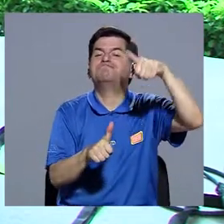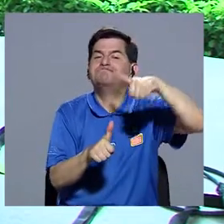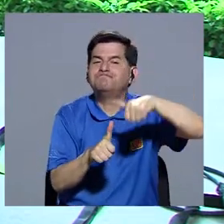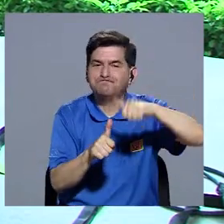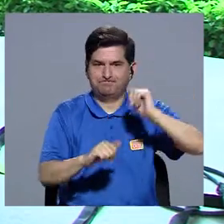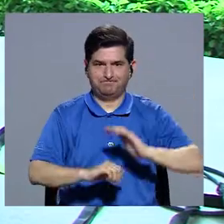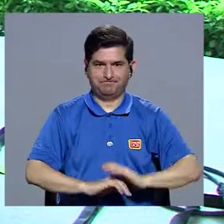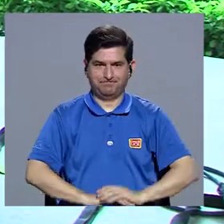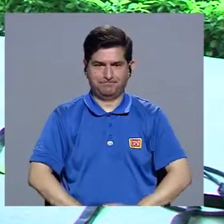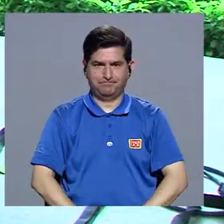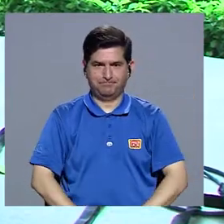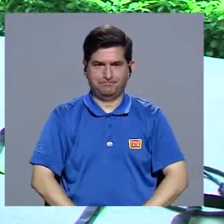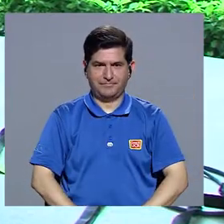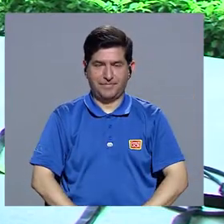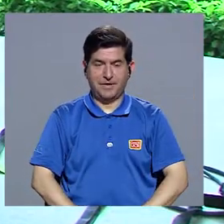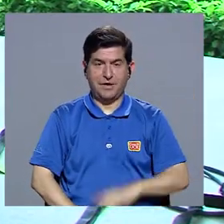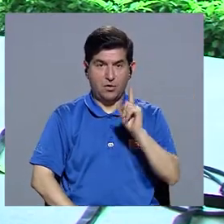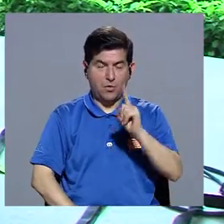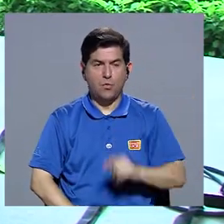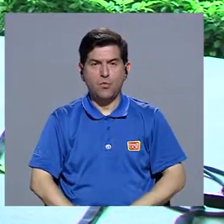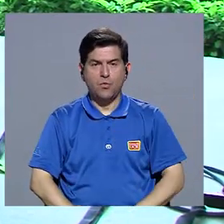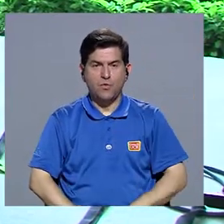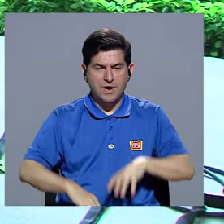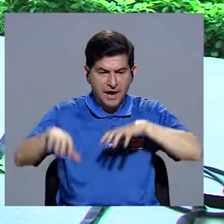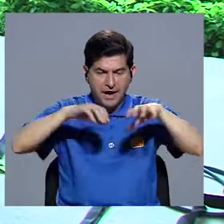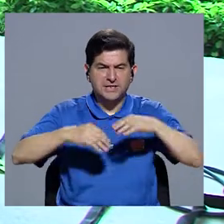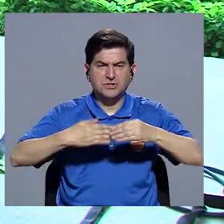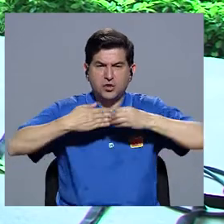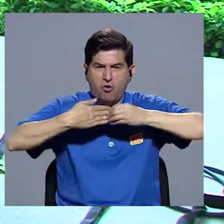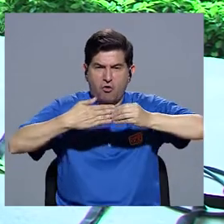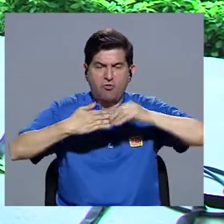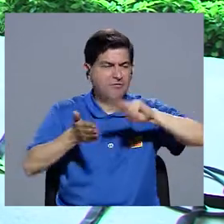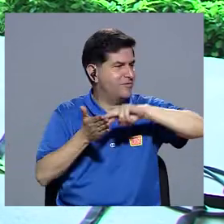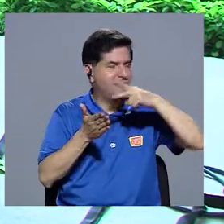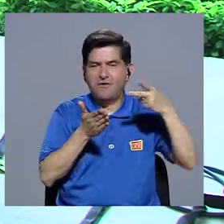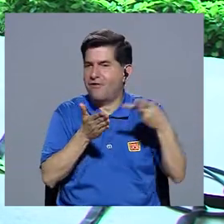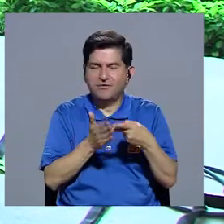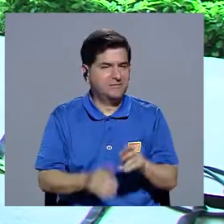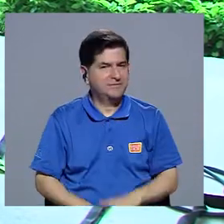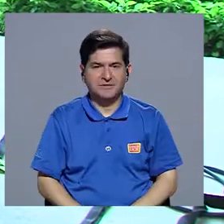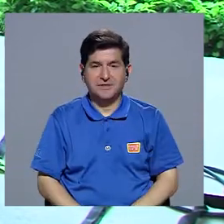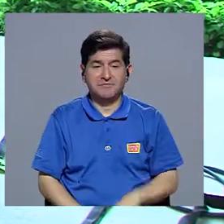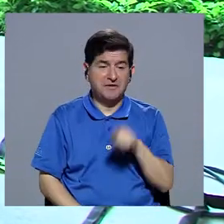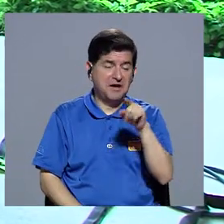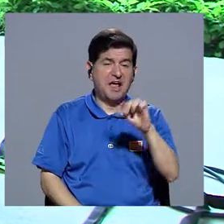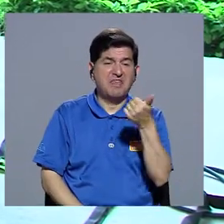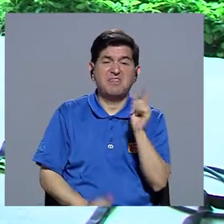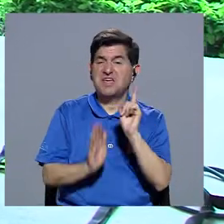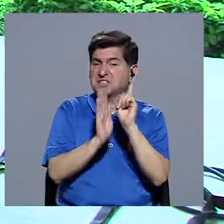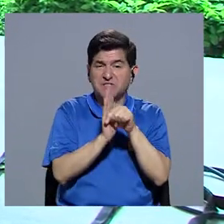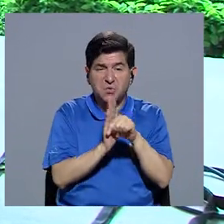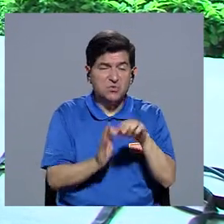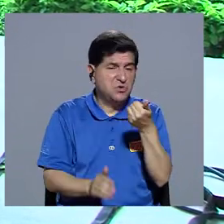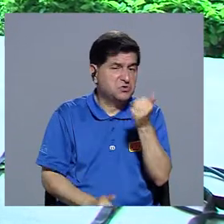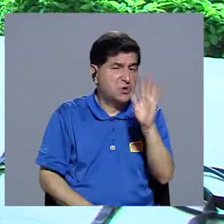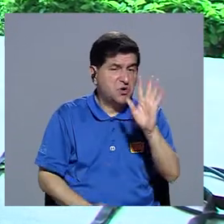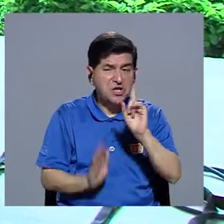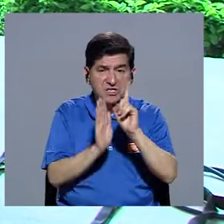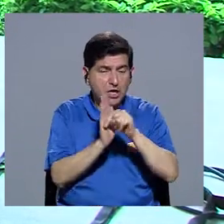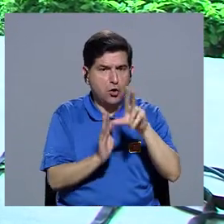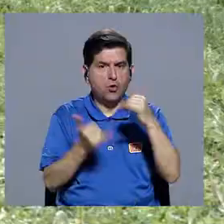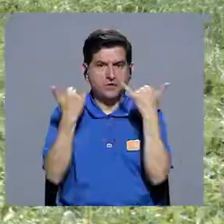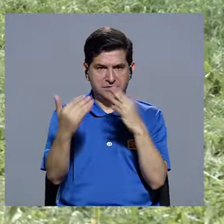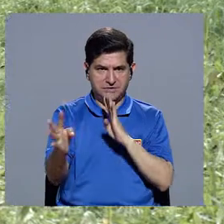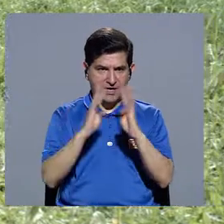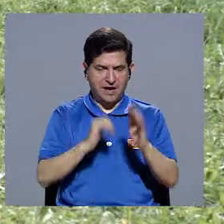que un estiramiento, una sesión de flexibilidad, no es llegar y hacer un ejercicio durante 10 segundos, 15, no. Cuando ya